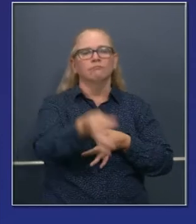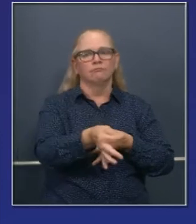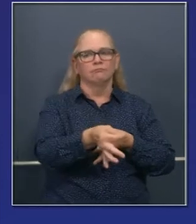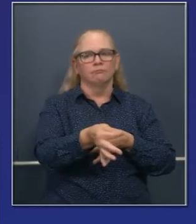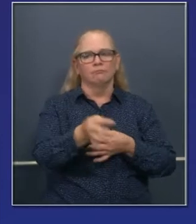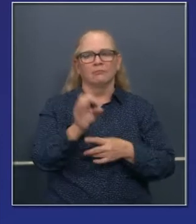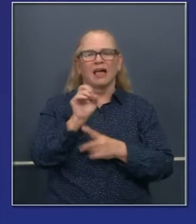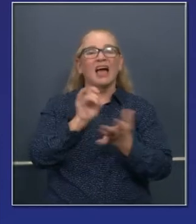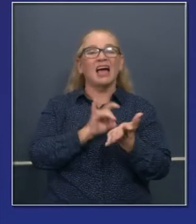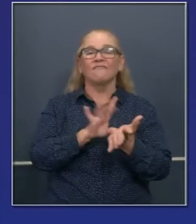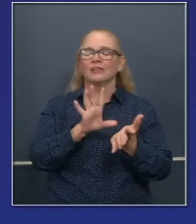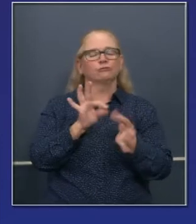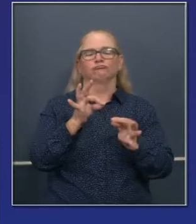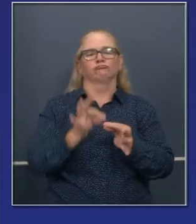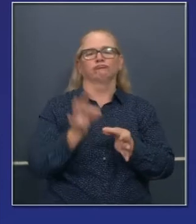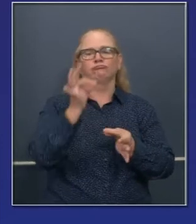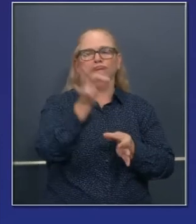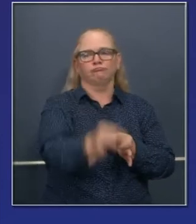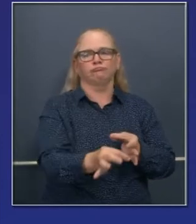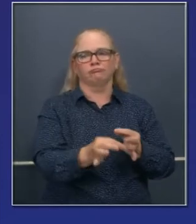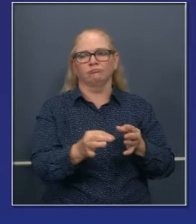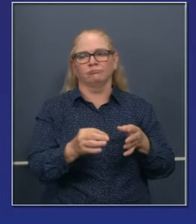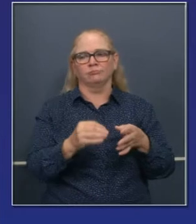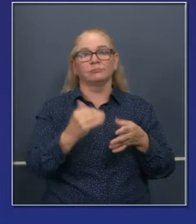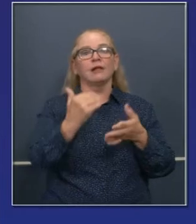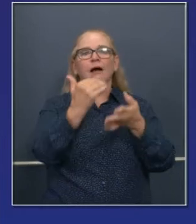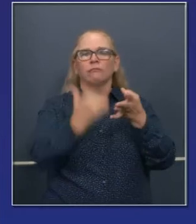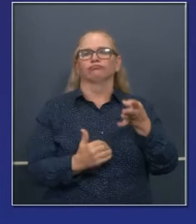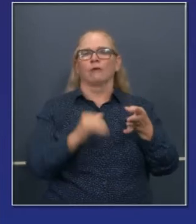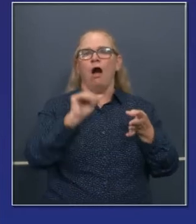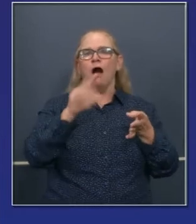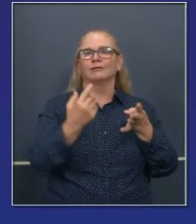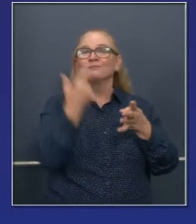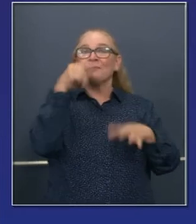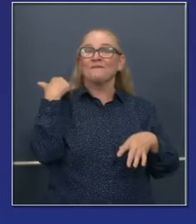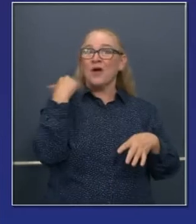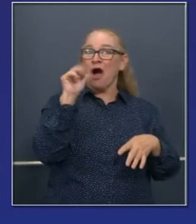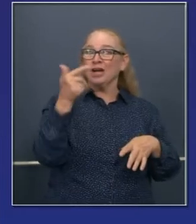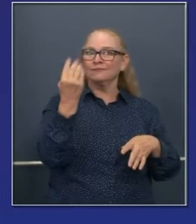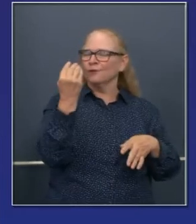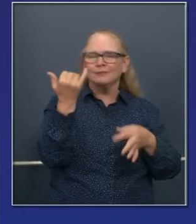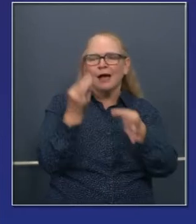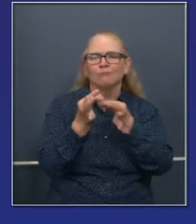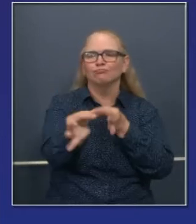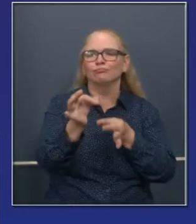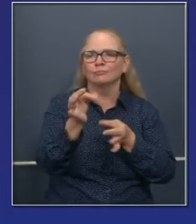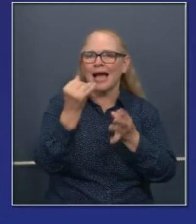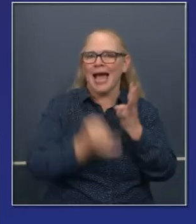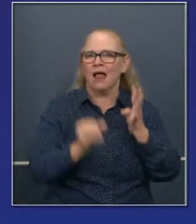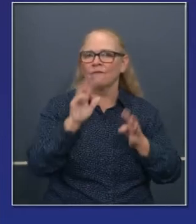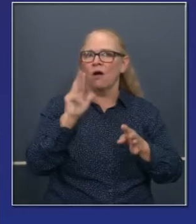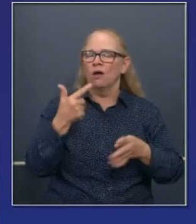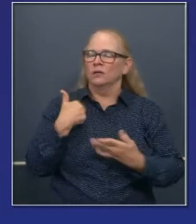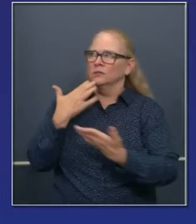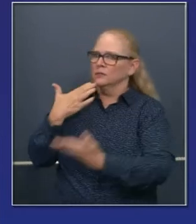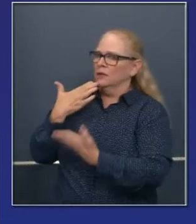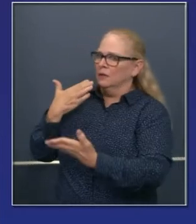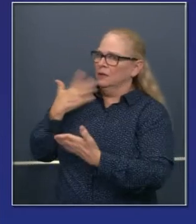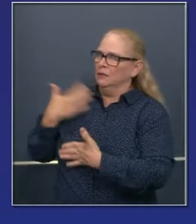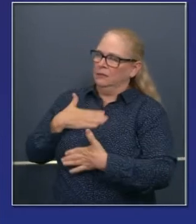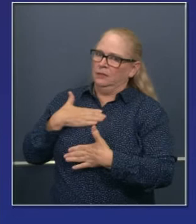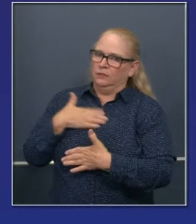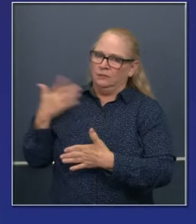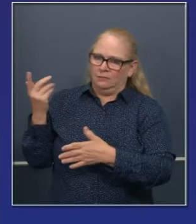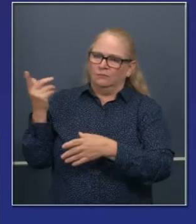moratorio o el perdón de desalojos. Y no hago esto, no menciono esto para poner la expresión, pero tengo que agradecerles por